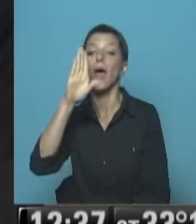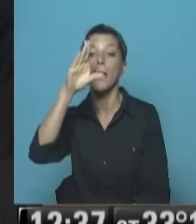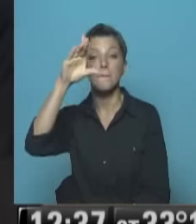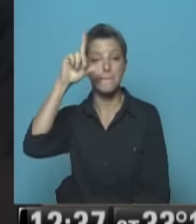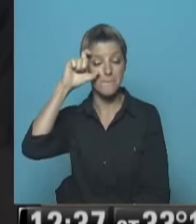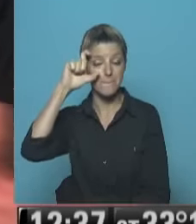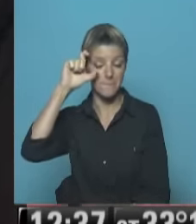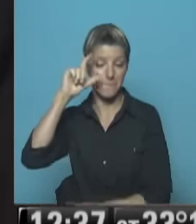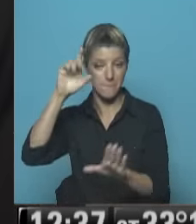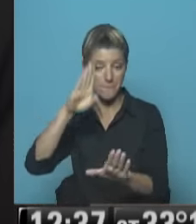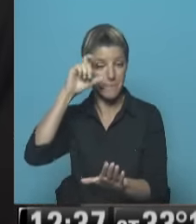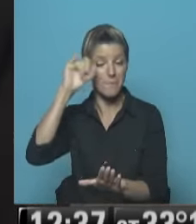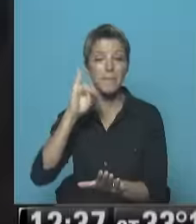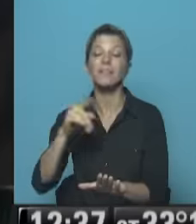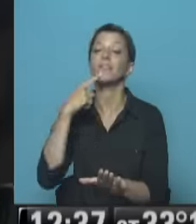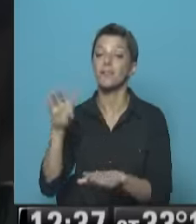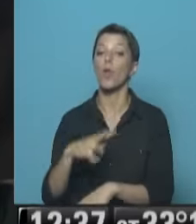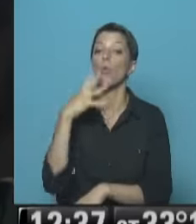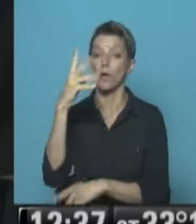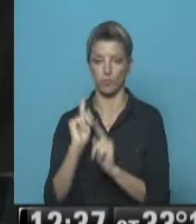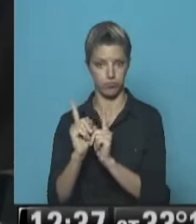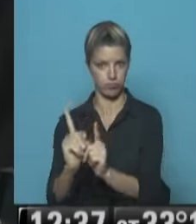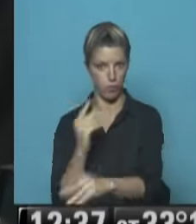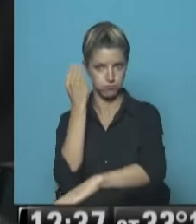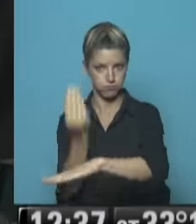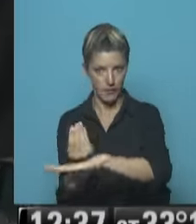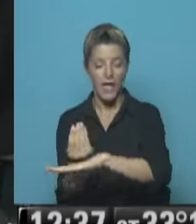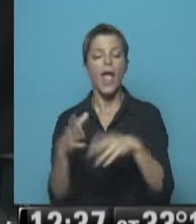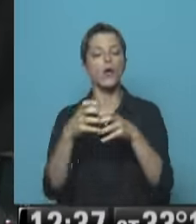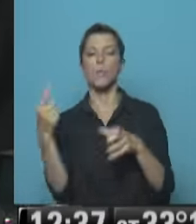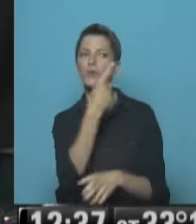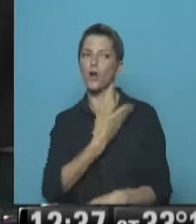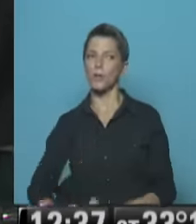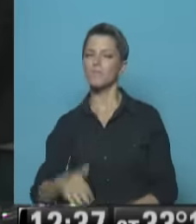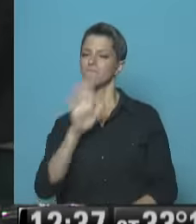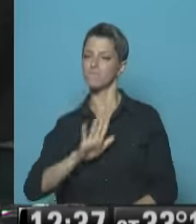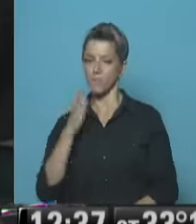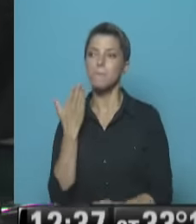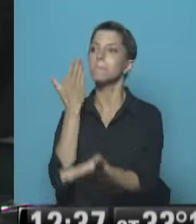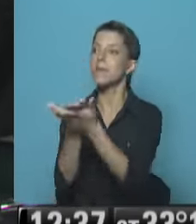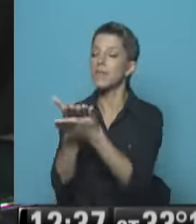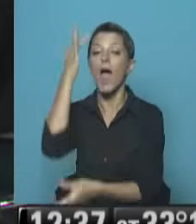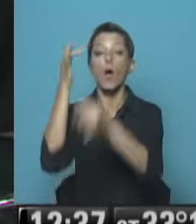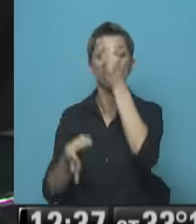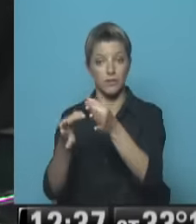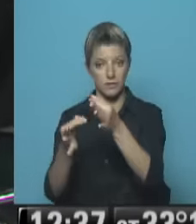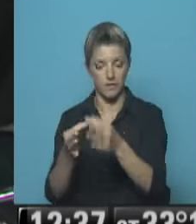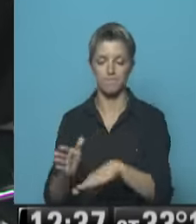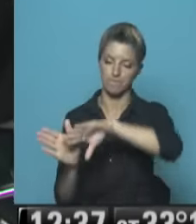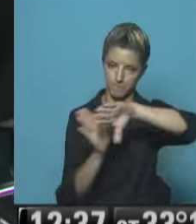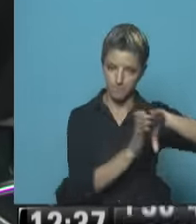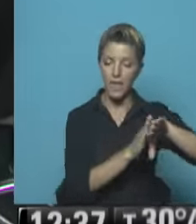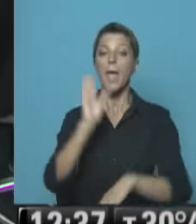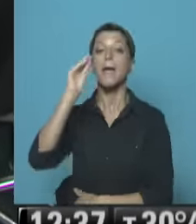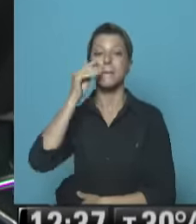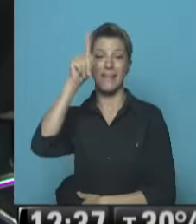cuarto mandato consecutivo La oposición está cuestionando los resultados, va la justicia En Brasil nos encontramos con una situación